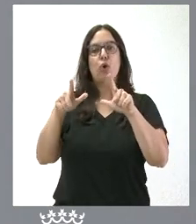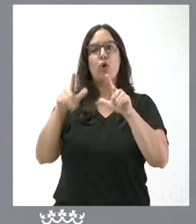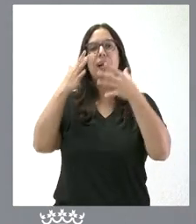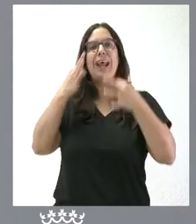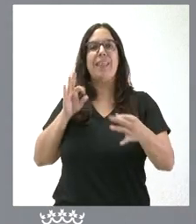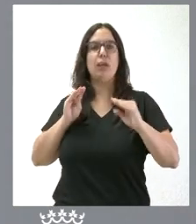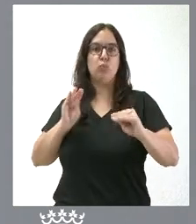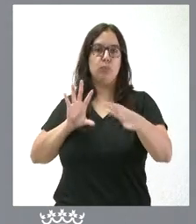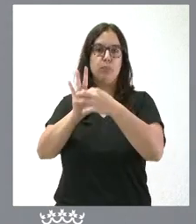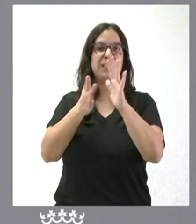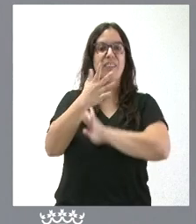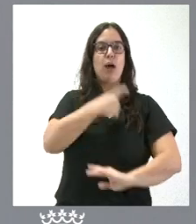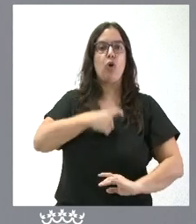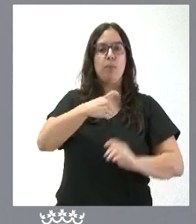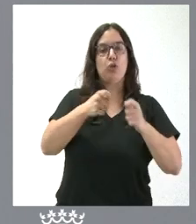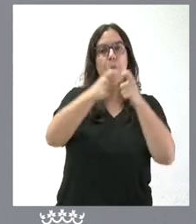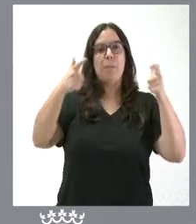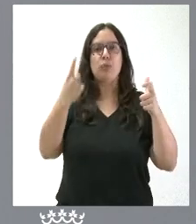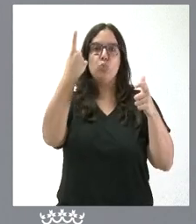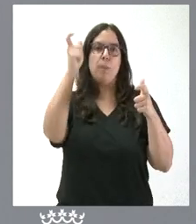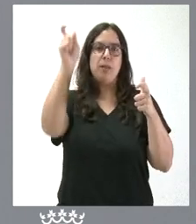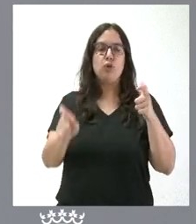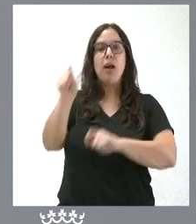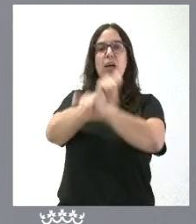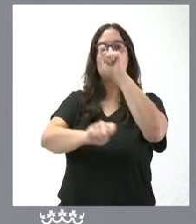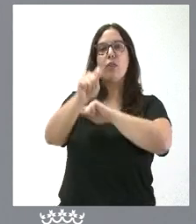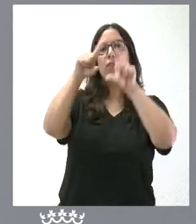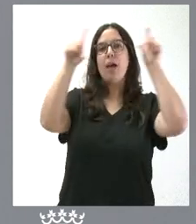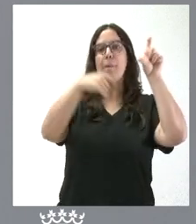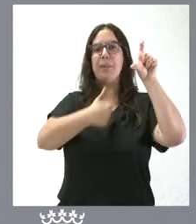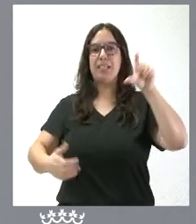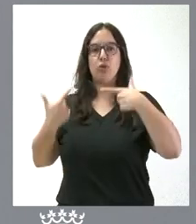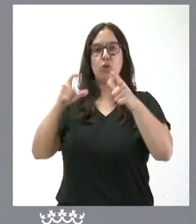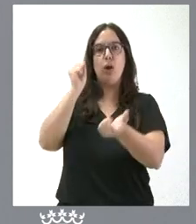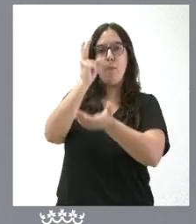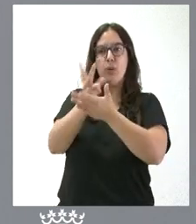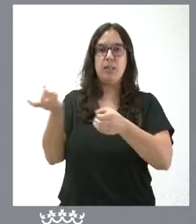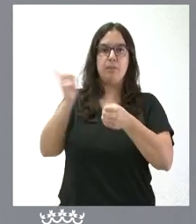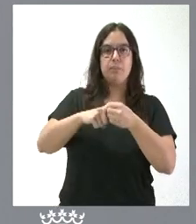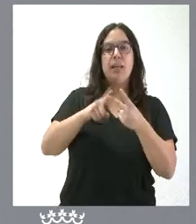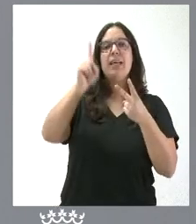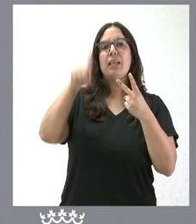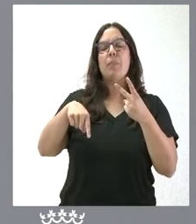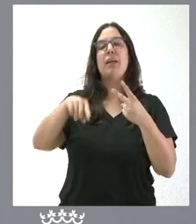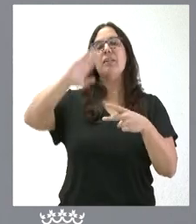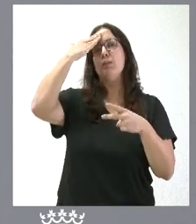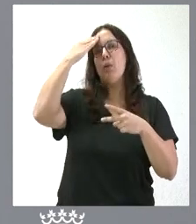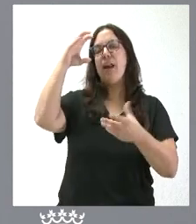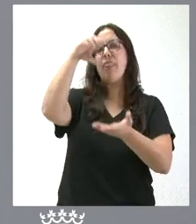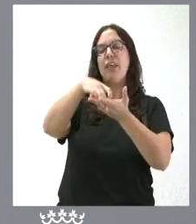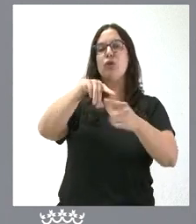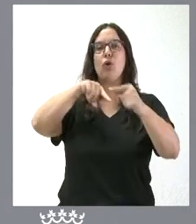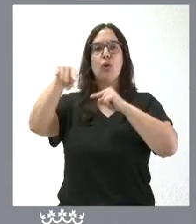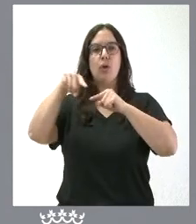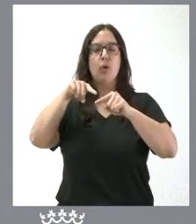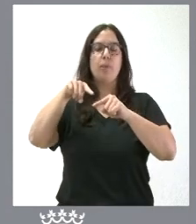comisión, incorporando a representante de asociaciones de empresarios del sector de las apuestas y a un titular del centro directivo central competente en materia de